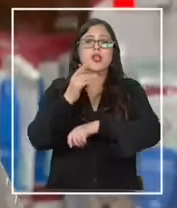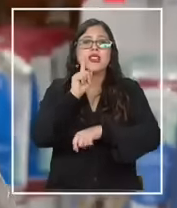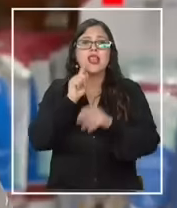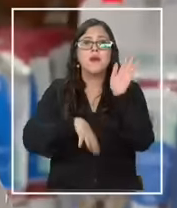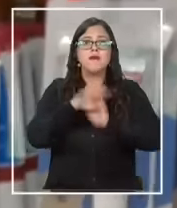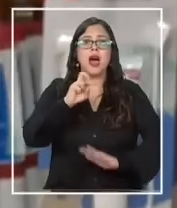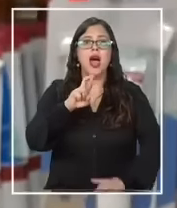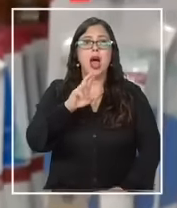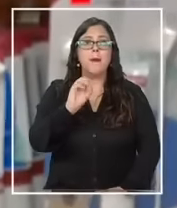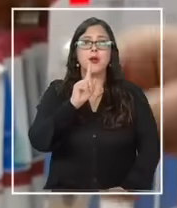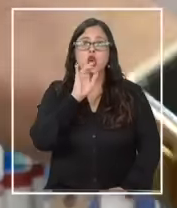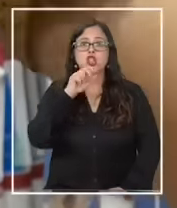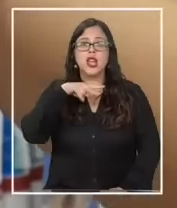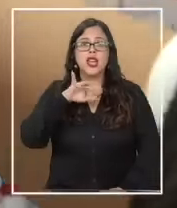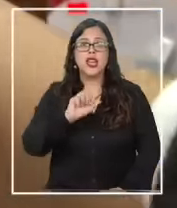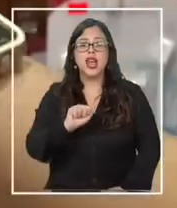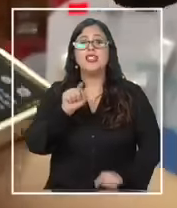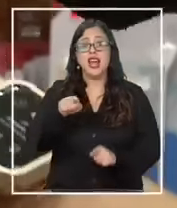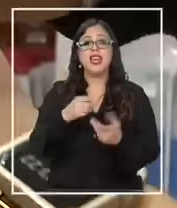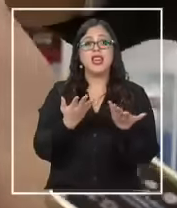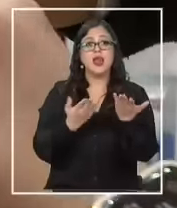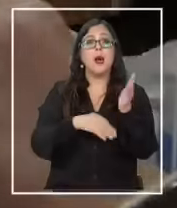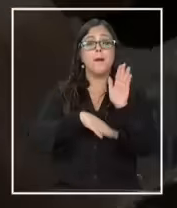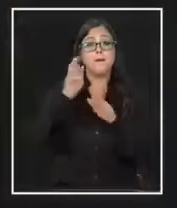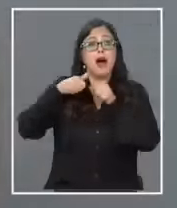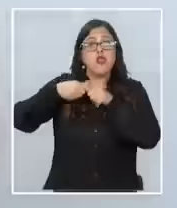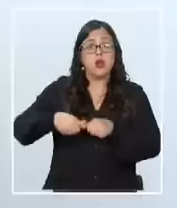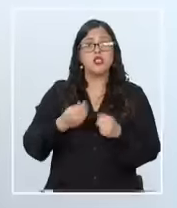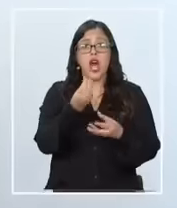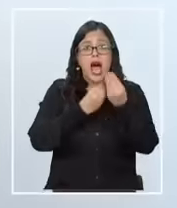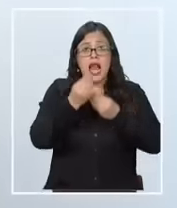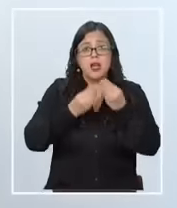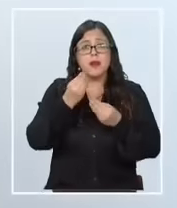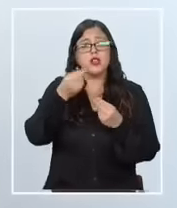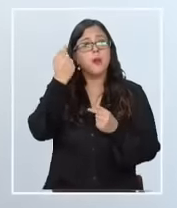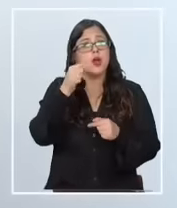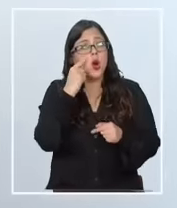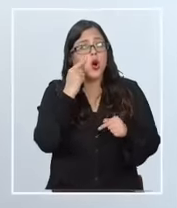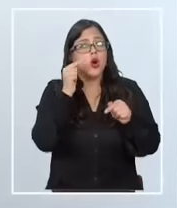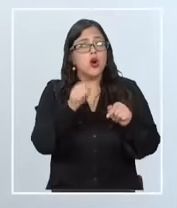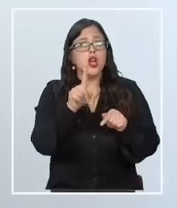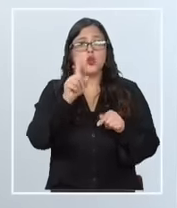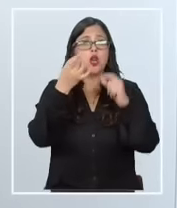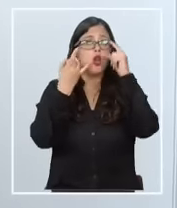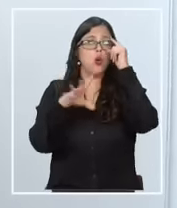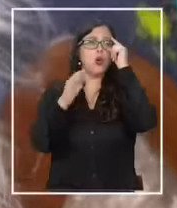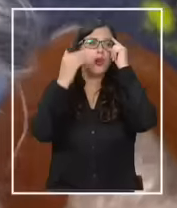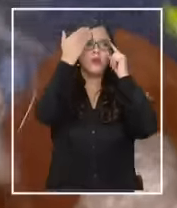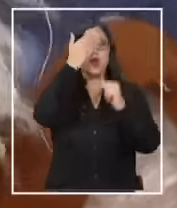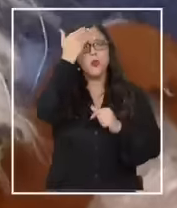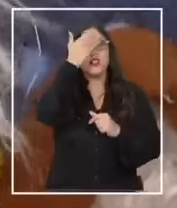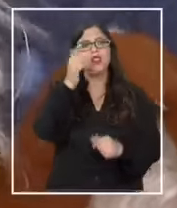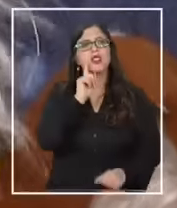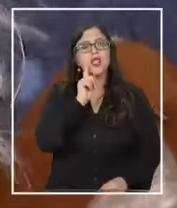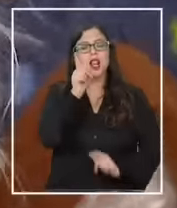a la larga a uno le dura mucho más el alimento eso sí los alimentos no son la única preocupación que tienen las personas con